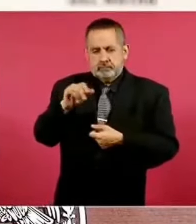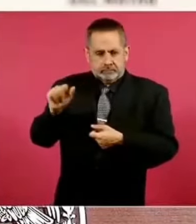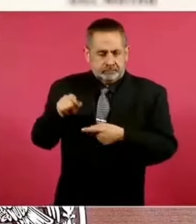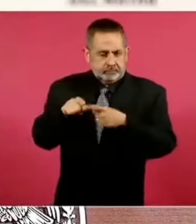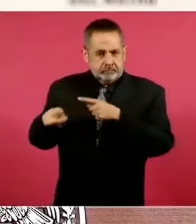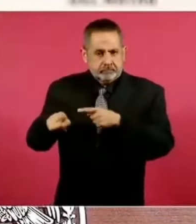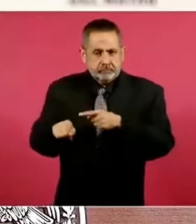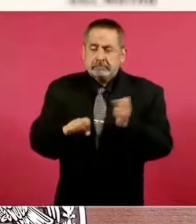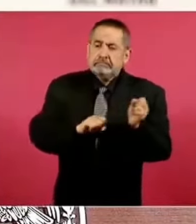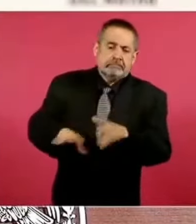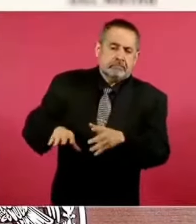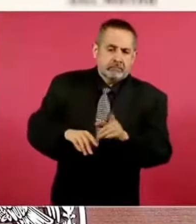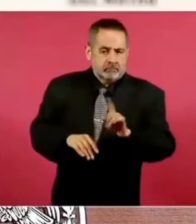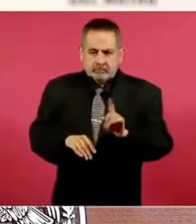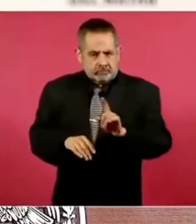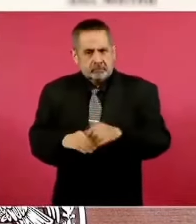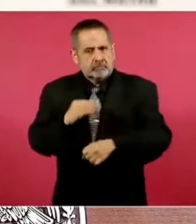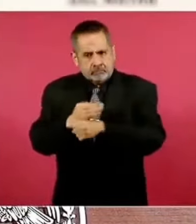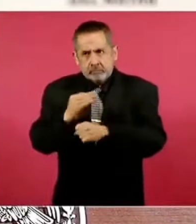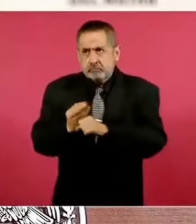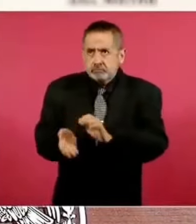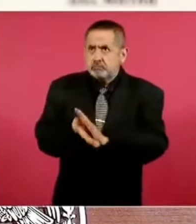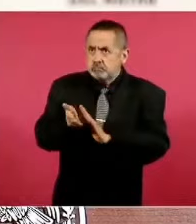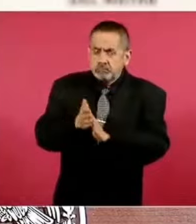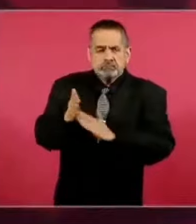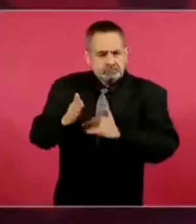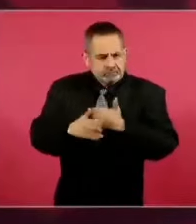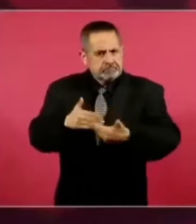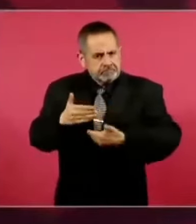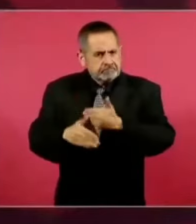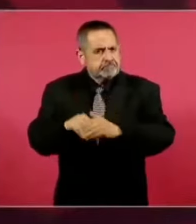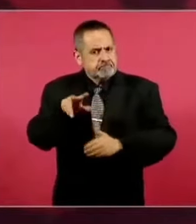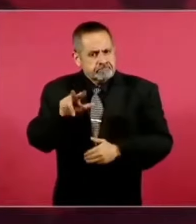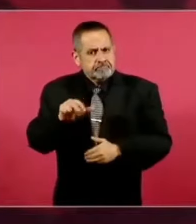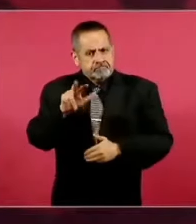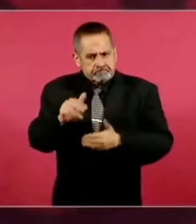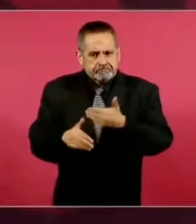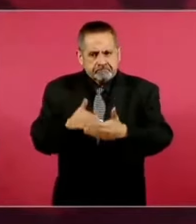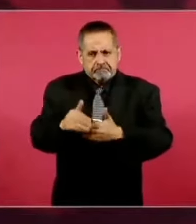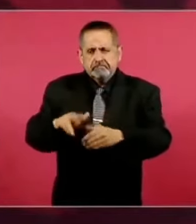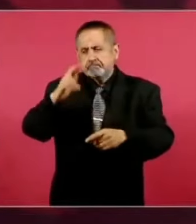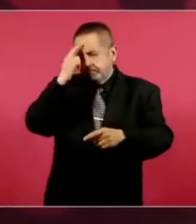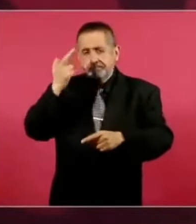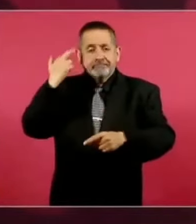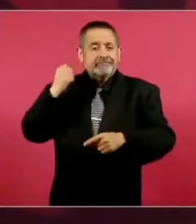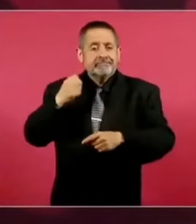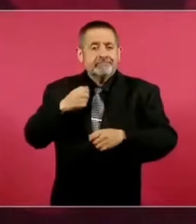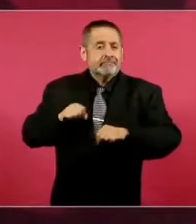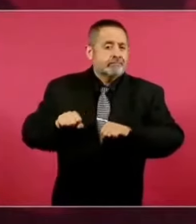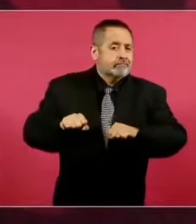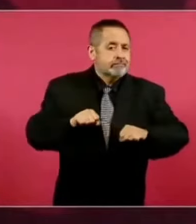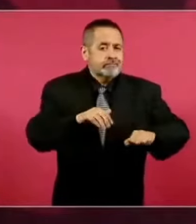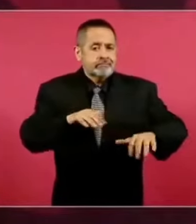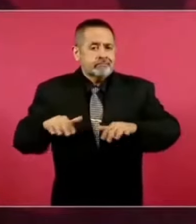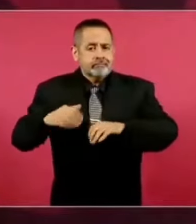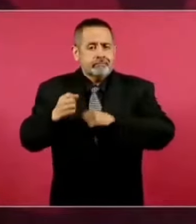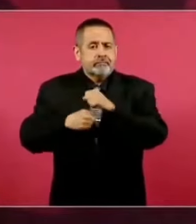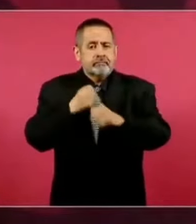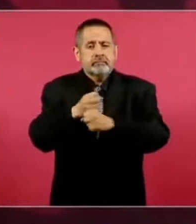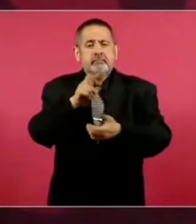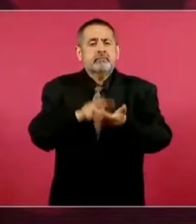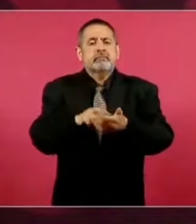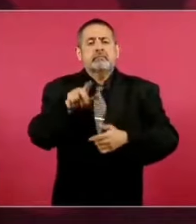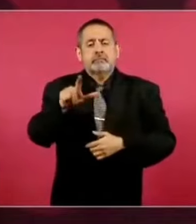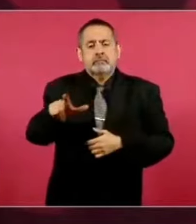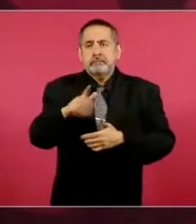descartado, tiene un nivel de avance muy grande. Recuerden que el temblor de 2017 afectó ese hospital,